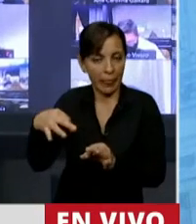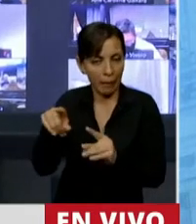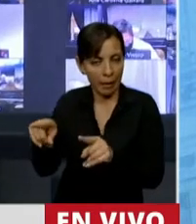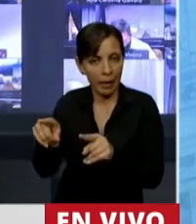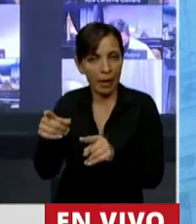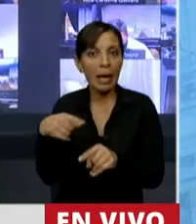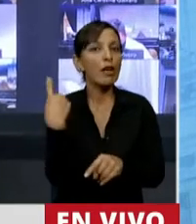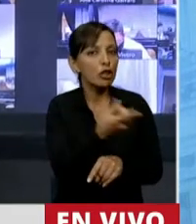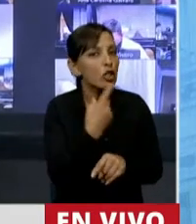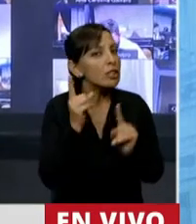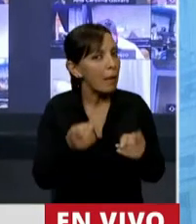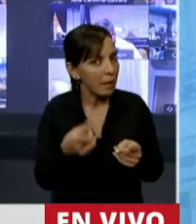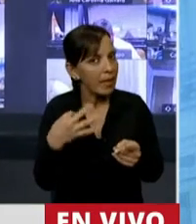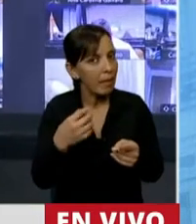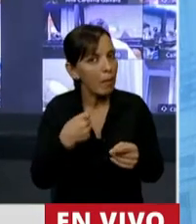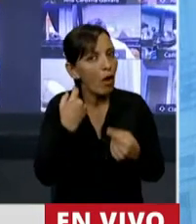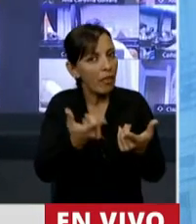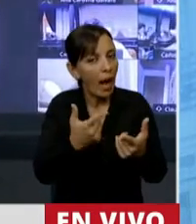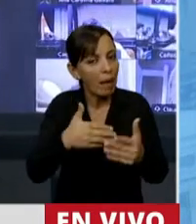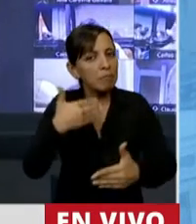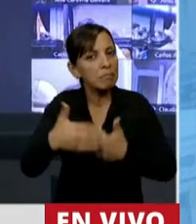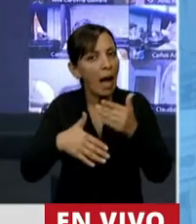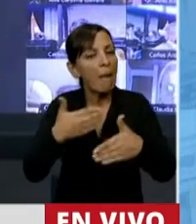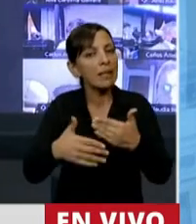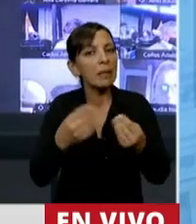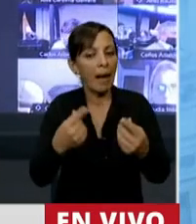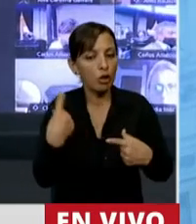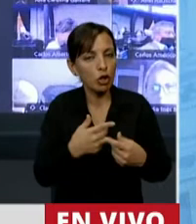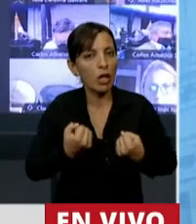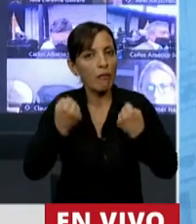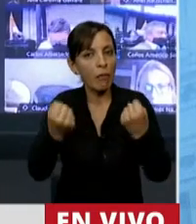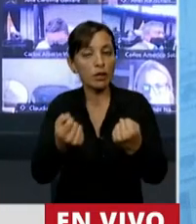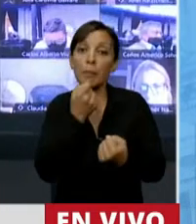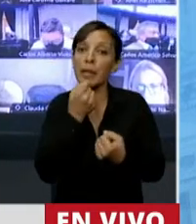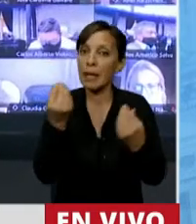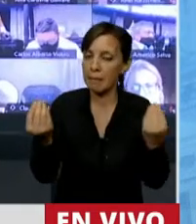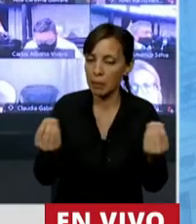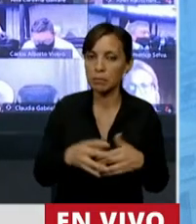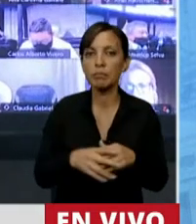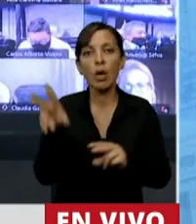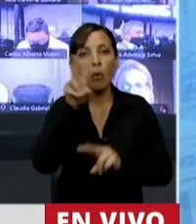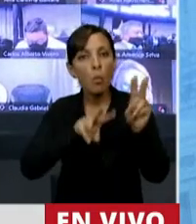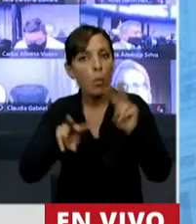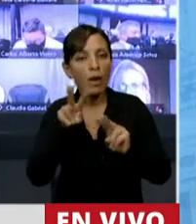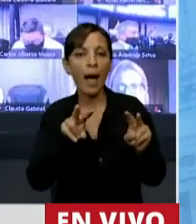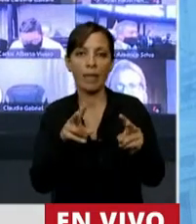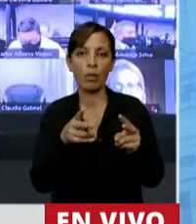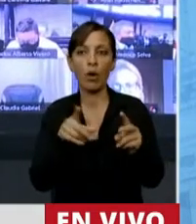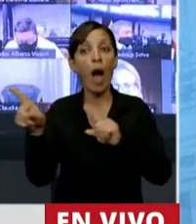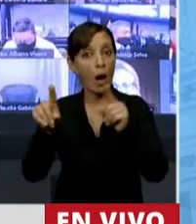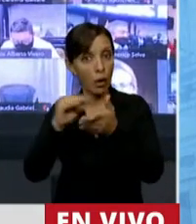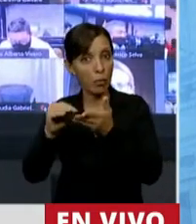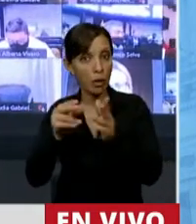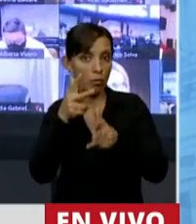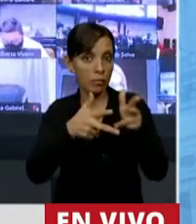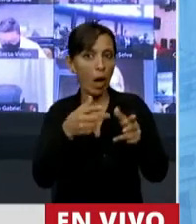también debemos nosotros dar el paso y hacer el esfuerzo. Por ejemplo, buscando, como se ha dicho acá por varios diputados,